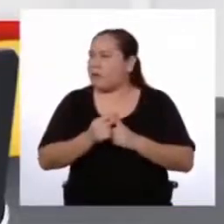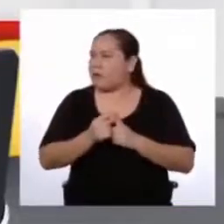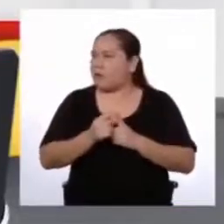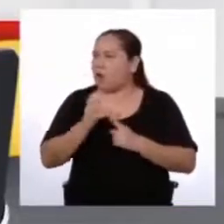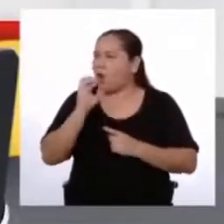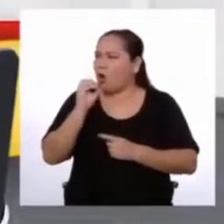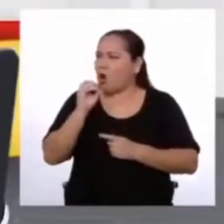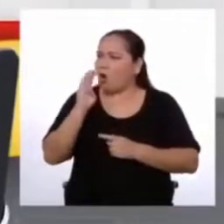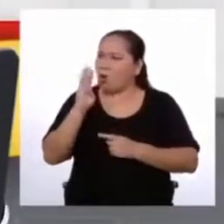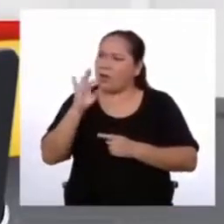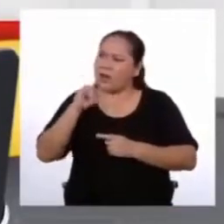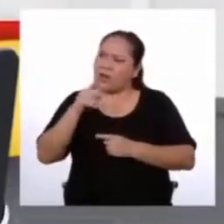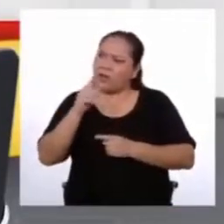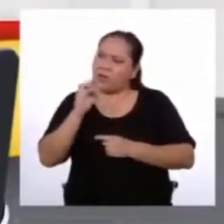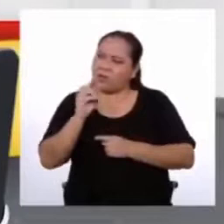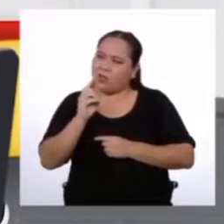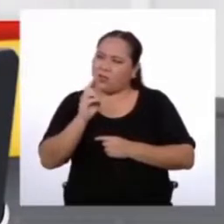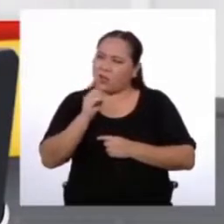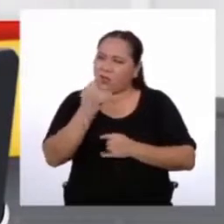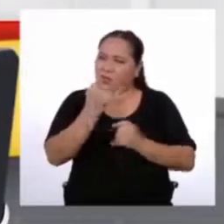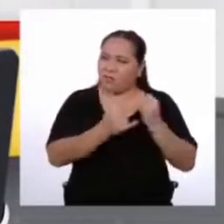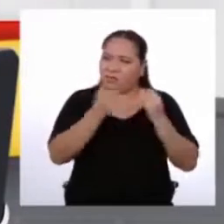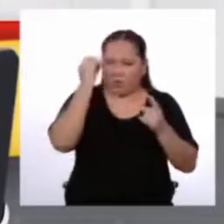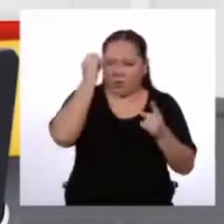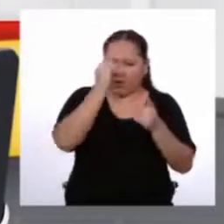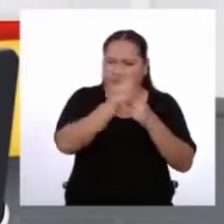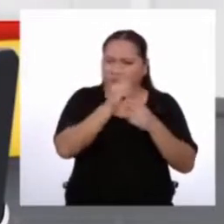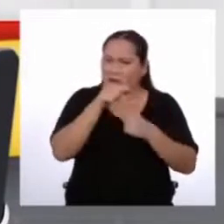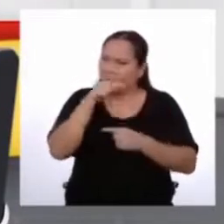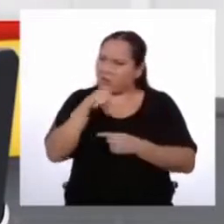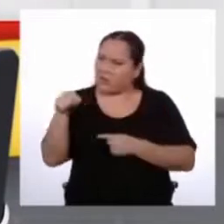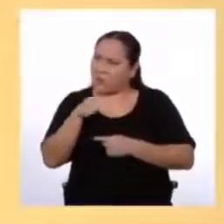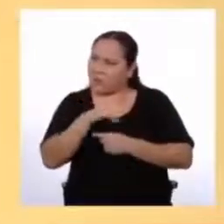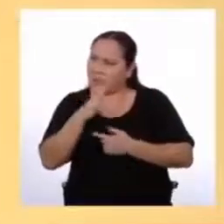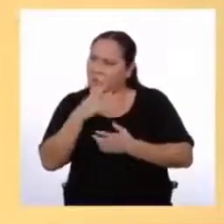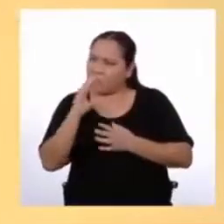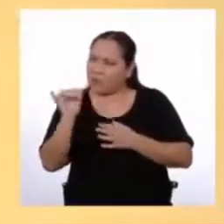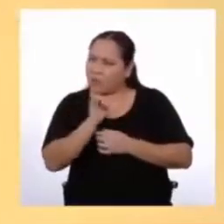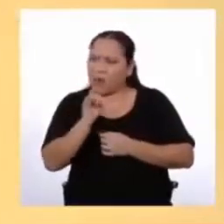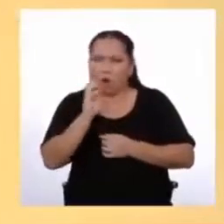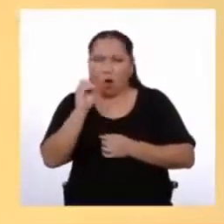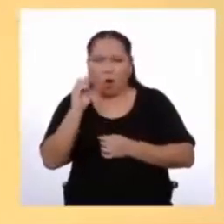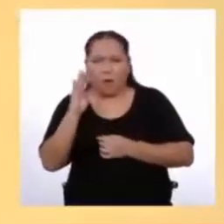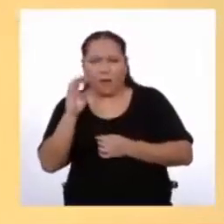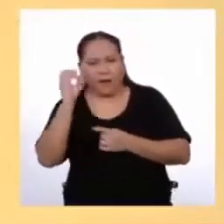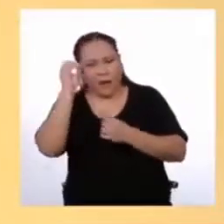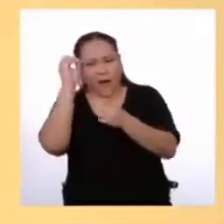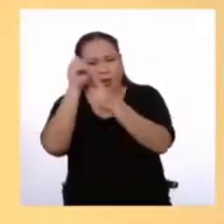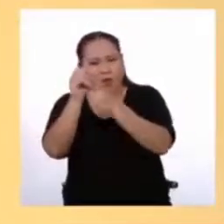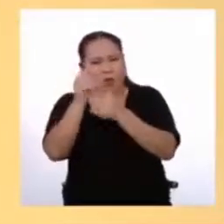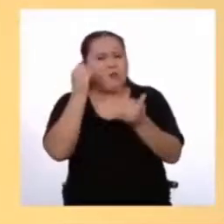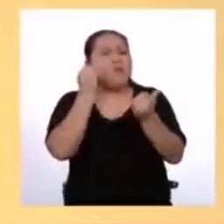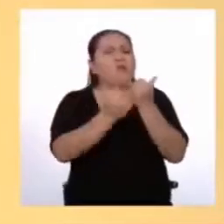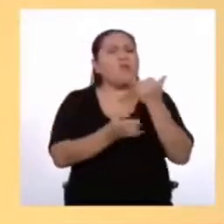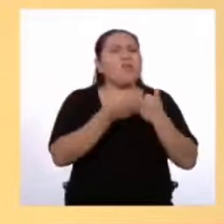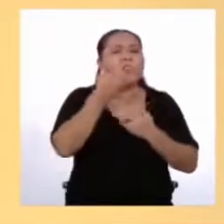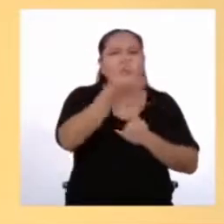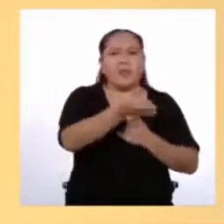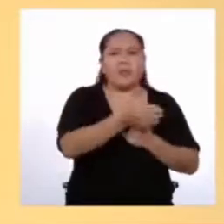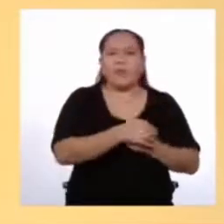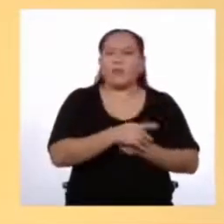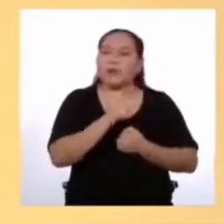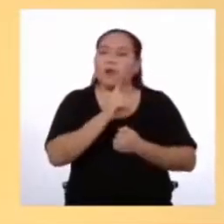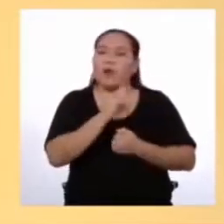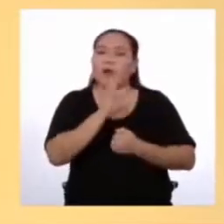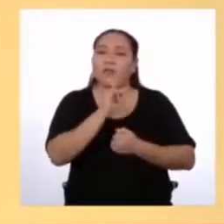¿objeto y finalidad no vendrían a ser más o menos lo mismo? No, la finalidad determina el